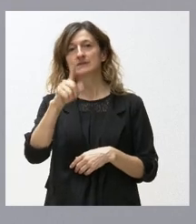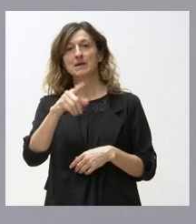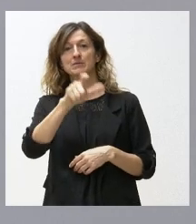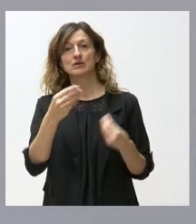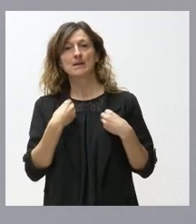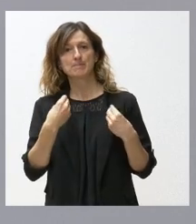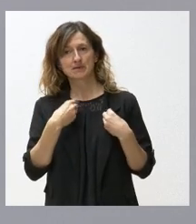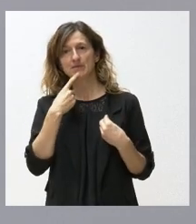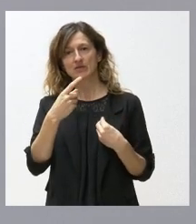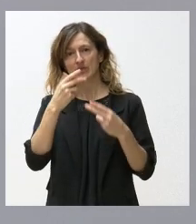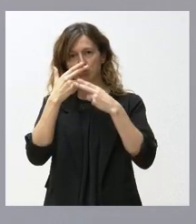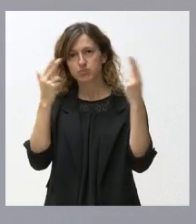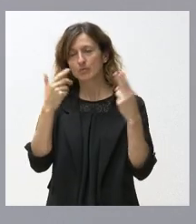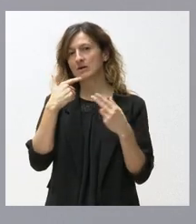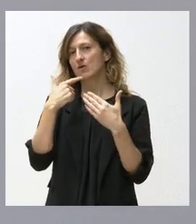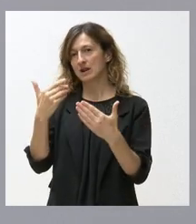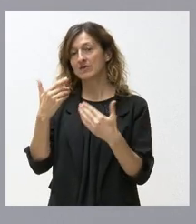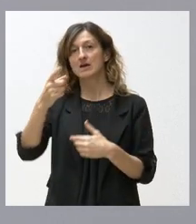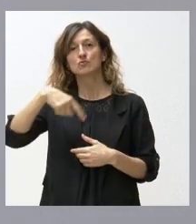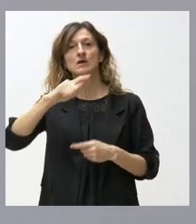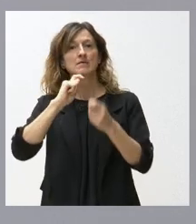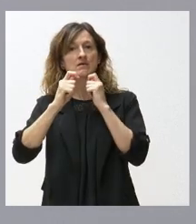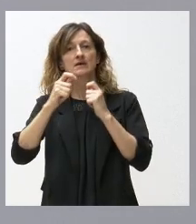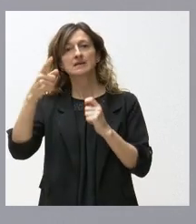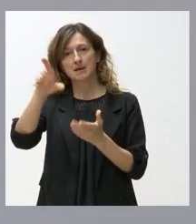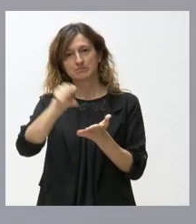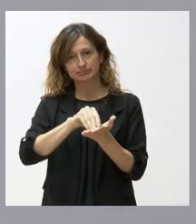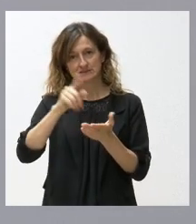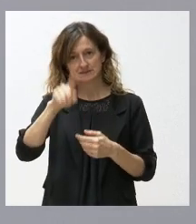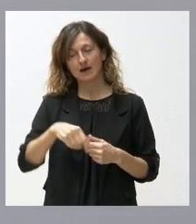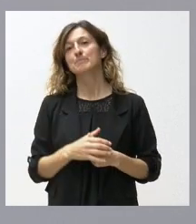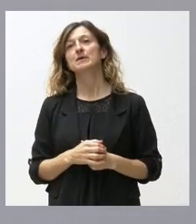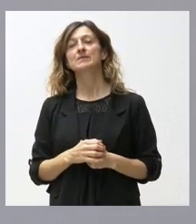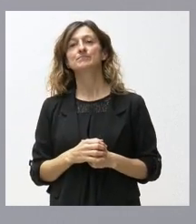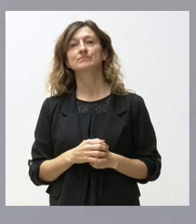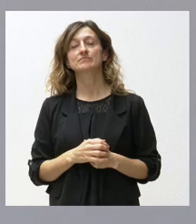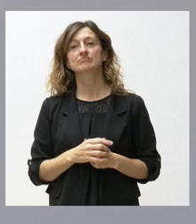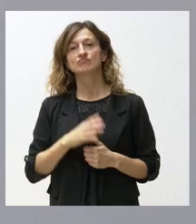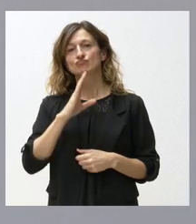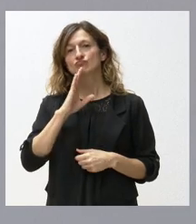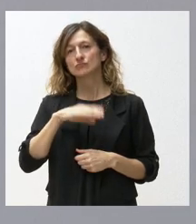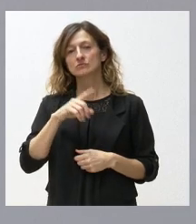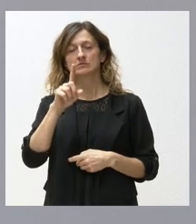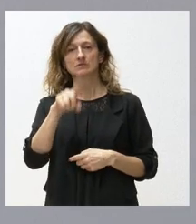lo están haciendo públicamente y ustedes, como medios de comunicación, también lo han recogido. Y es oportuno que podamos